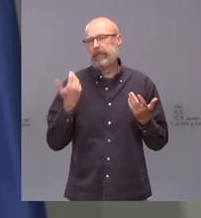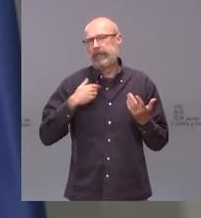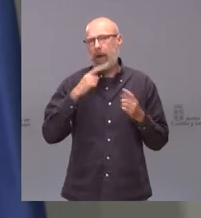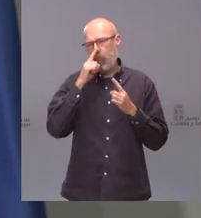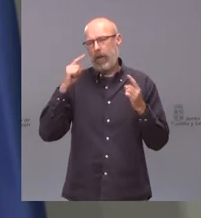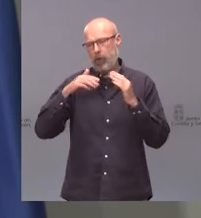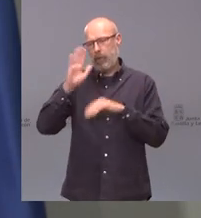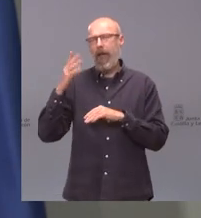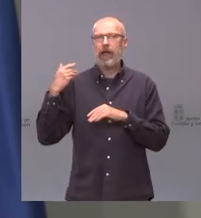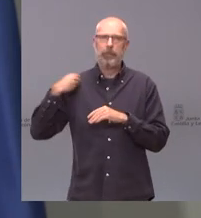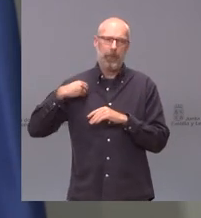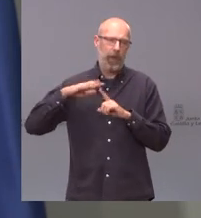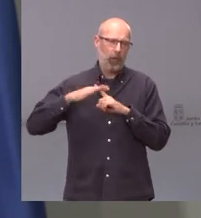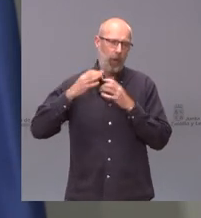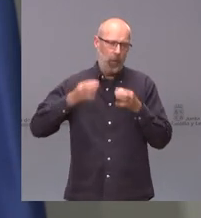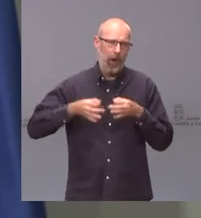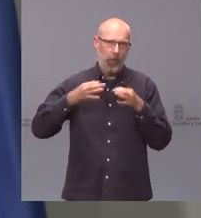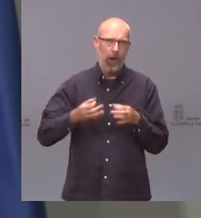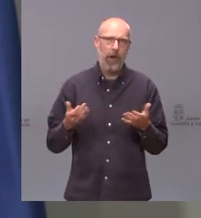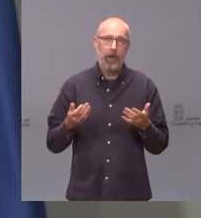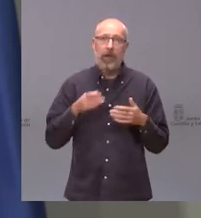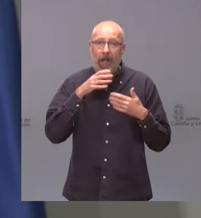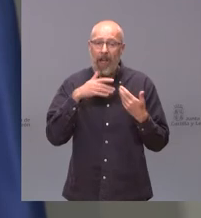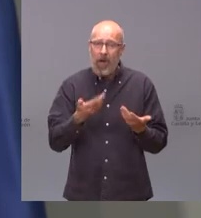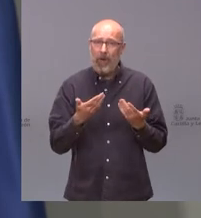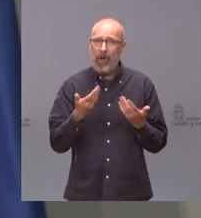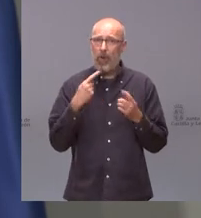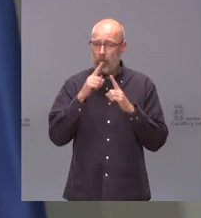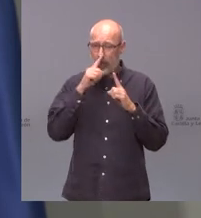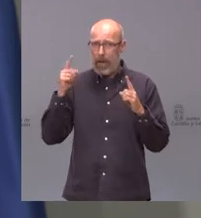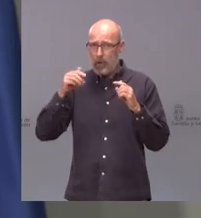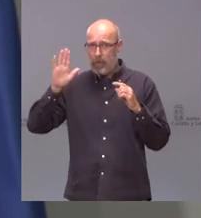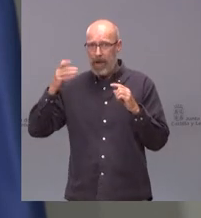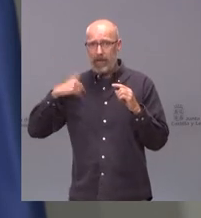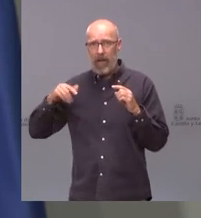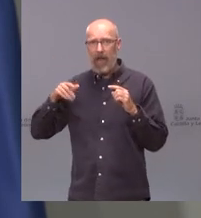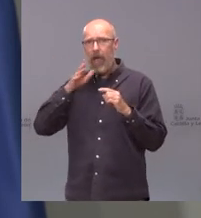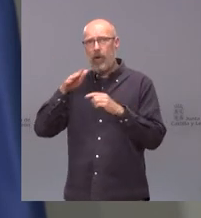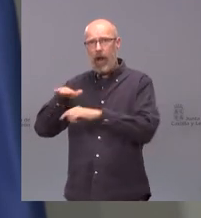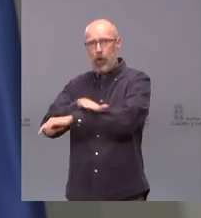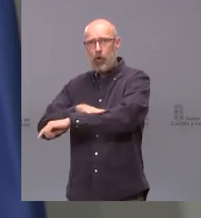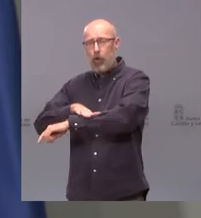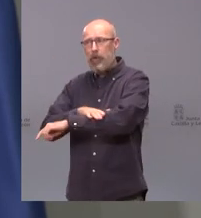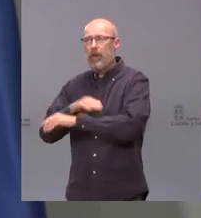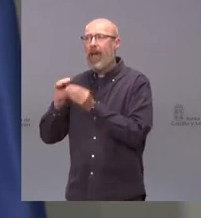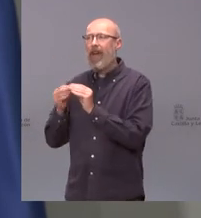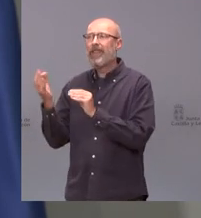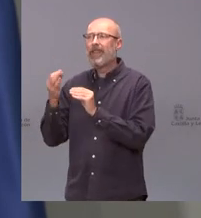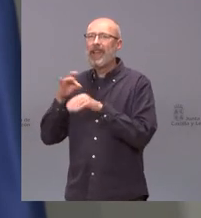pico así llevamos un año y pico y resulta que después de un año y pico el gobierno está haciendo una guía de recomendaciones